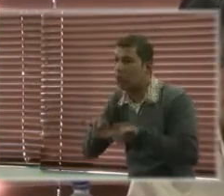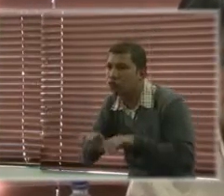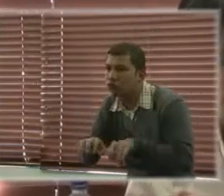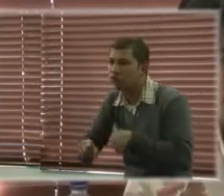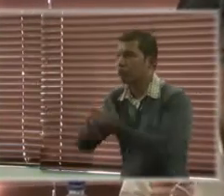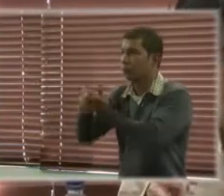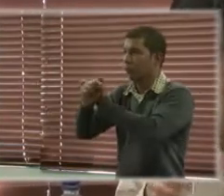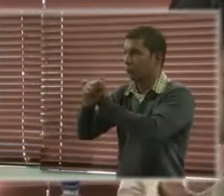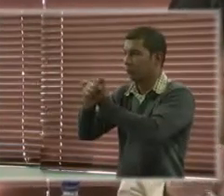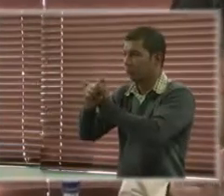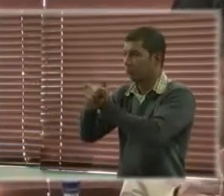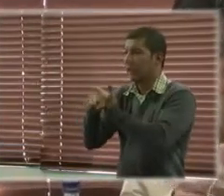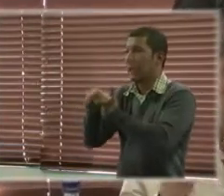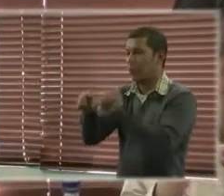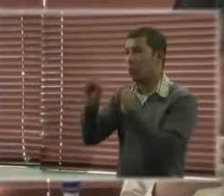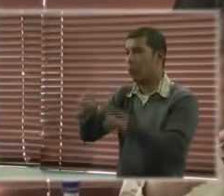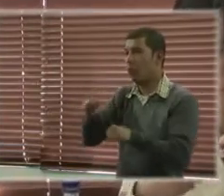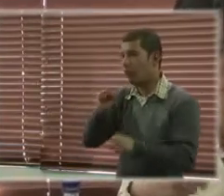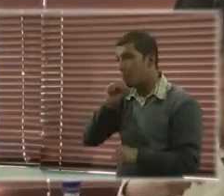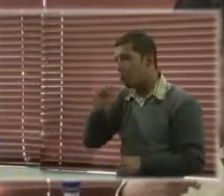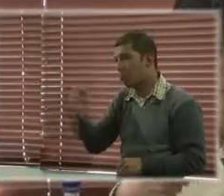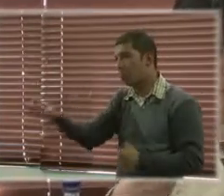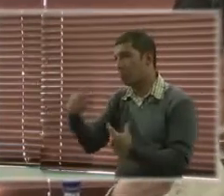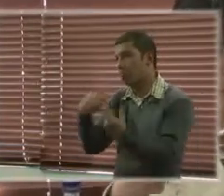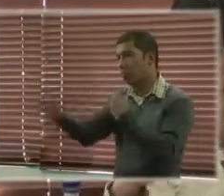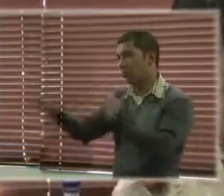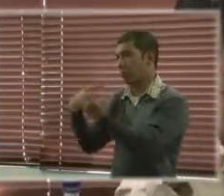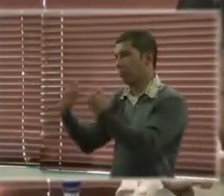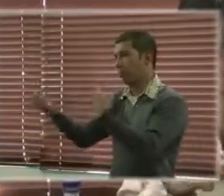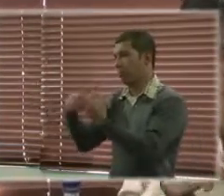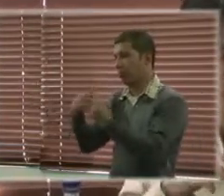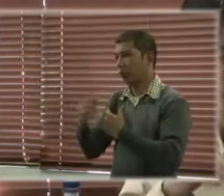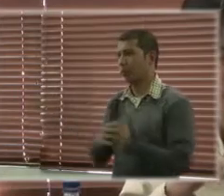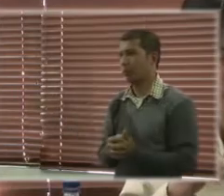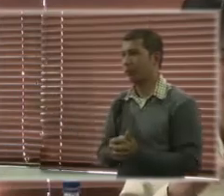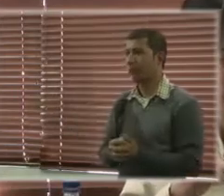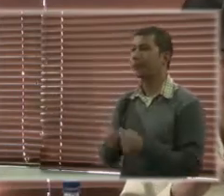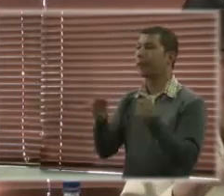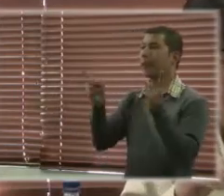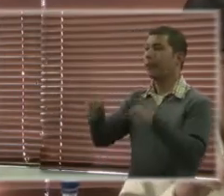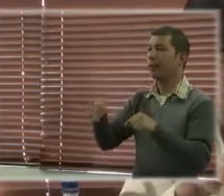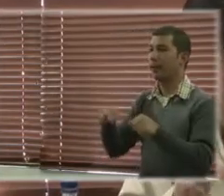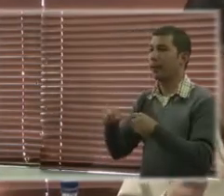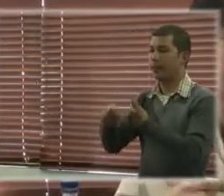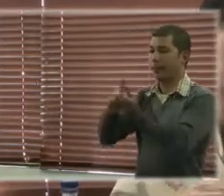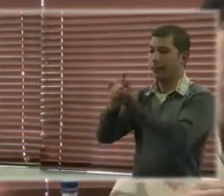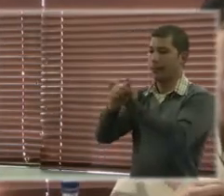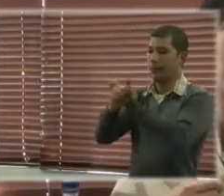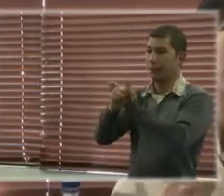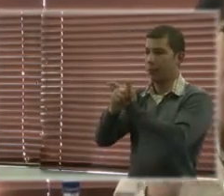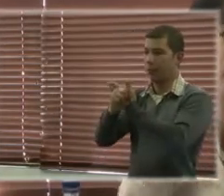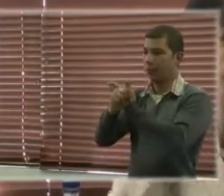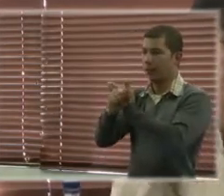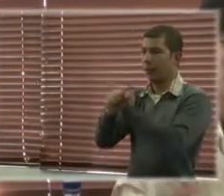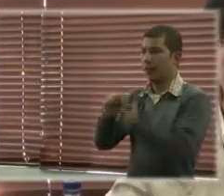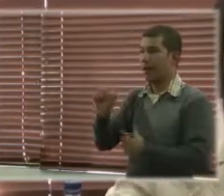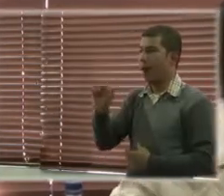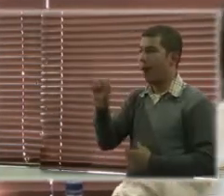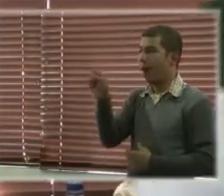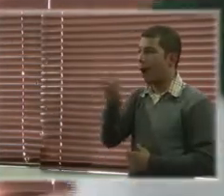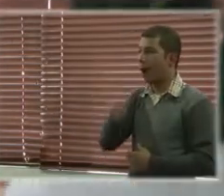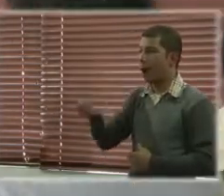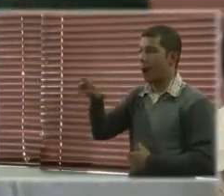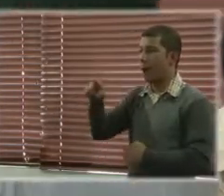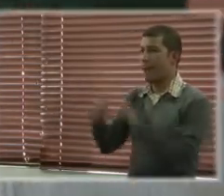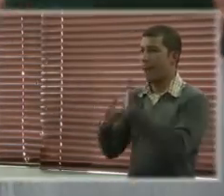nuestra cuenta de Twitter que es arroba País Unidas. Entonces, quien quiera